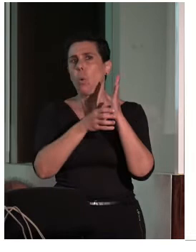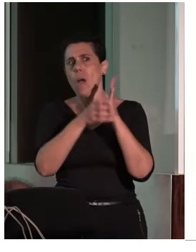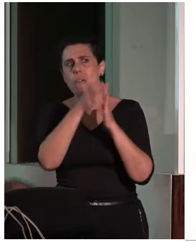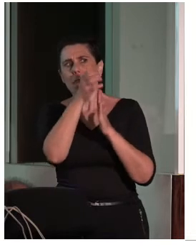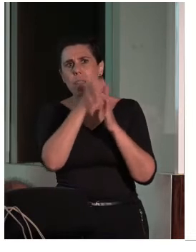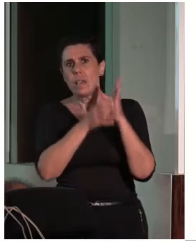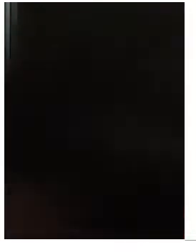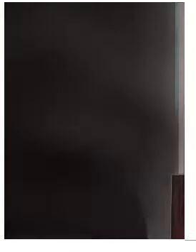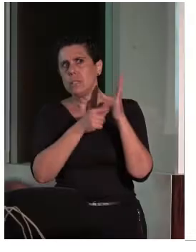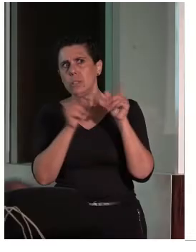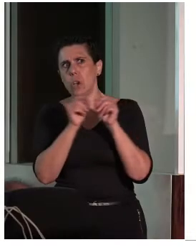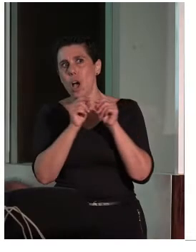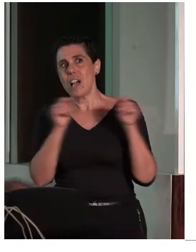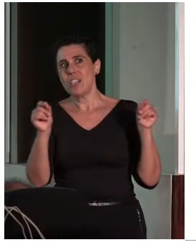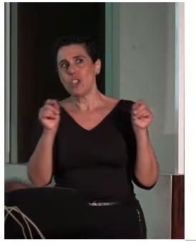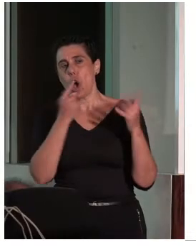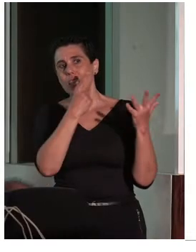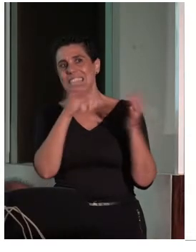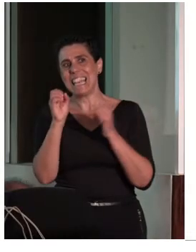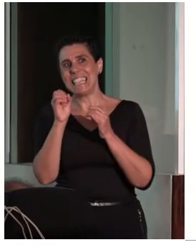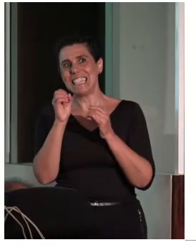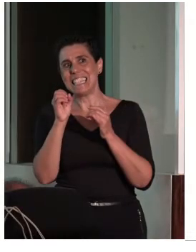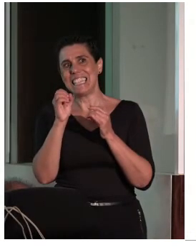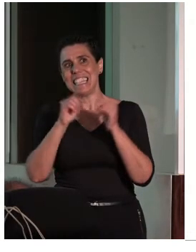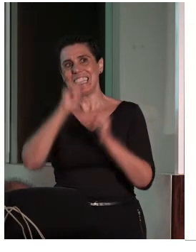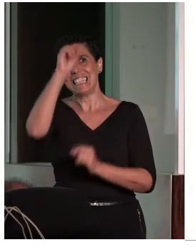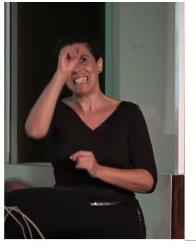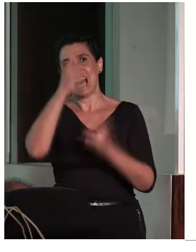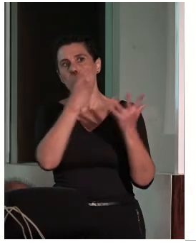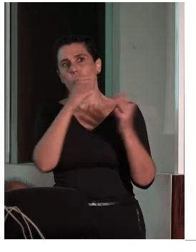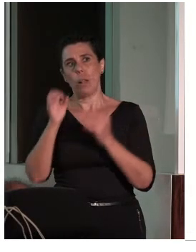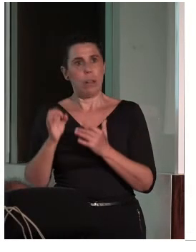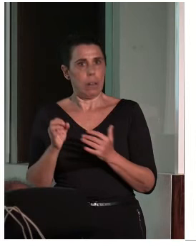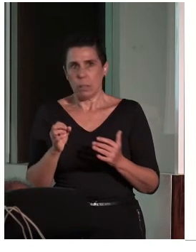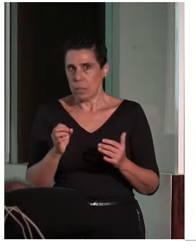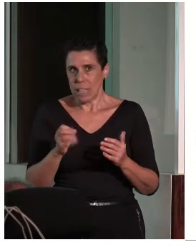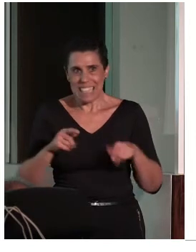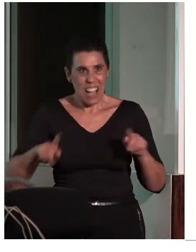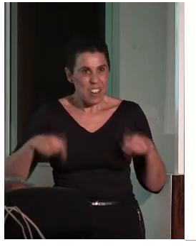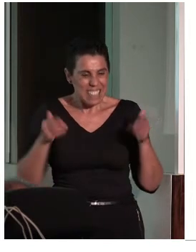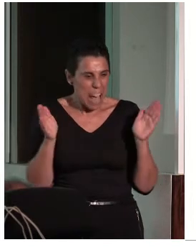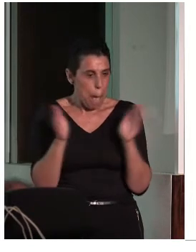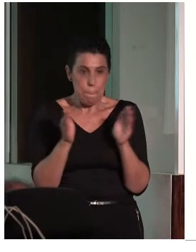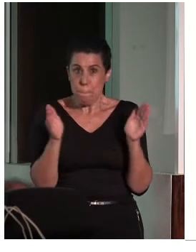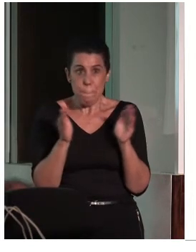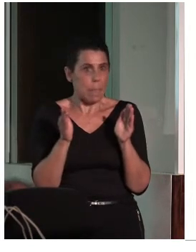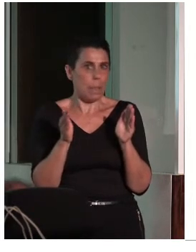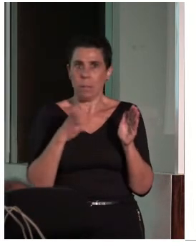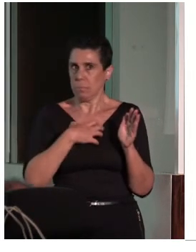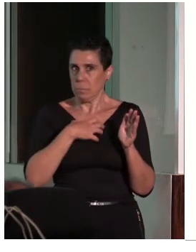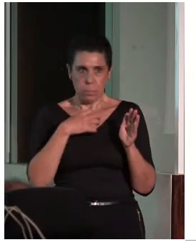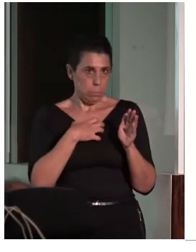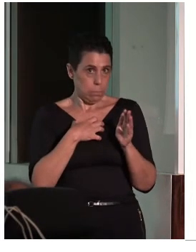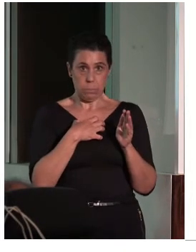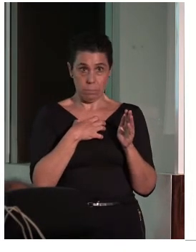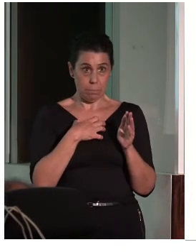60 por 60. Es no podría entrar ni minúscula silla de ruedas, que es la más pequeña que hay en el mercado.